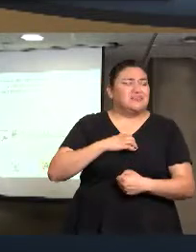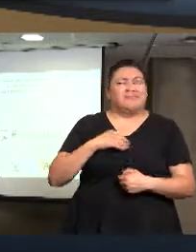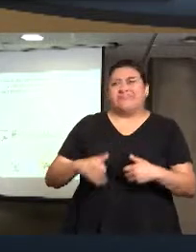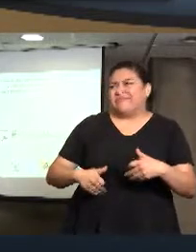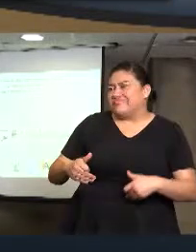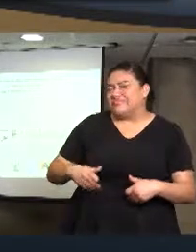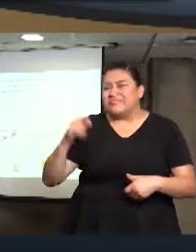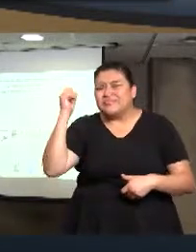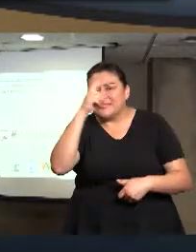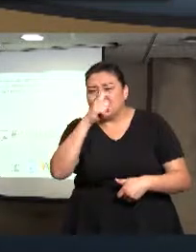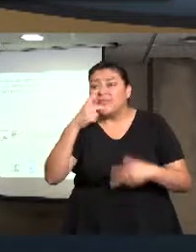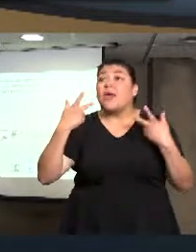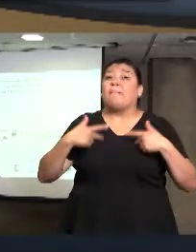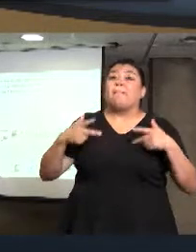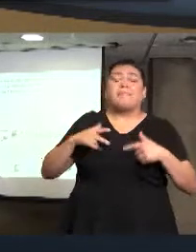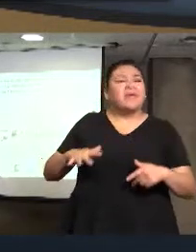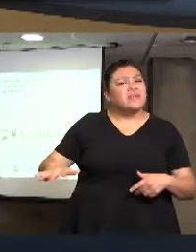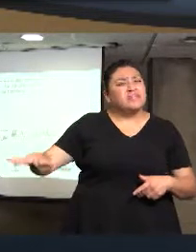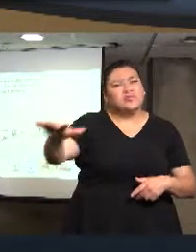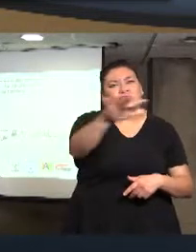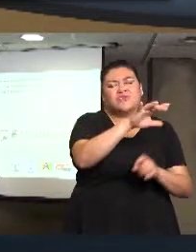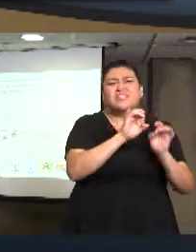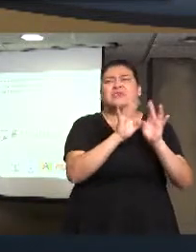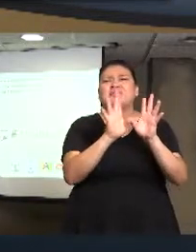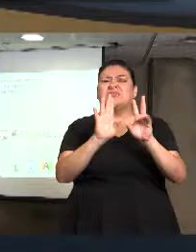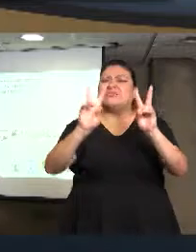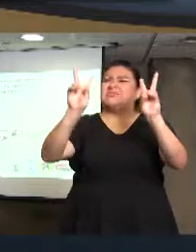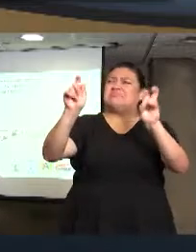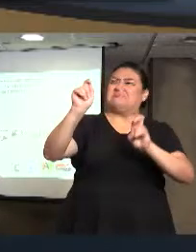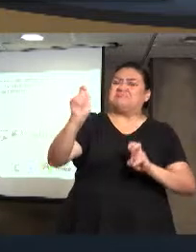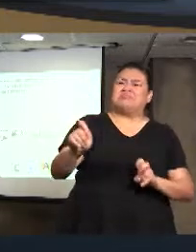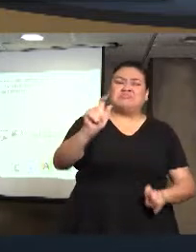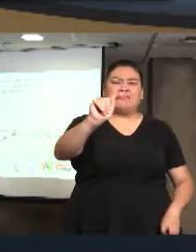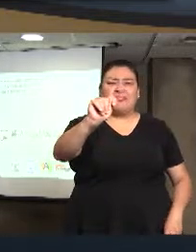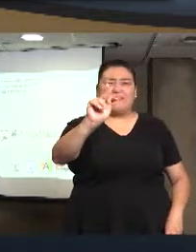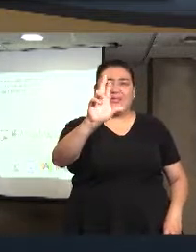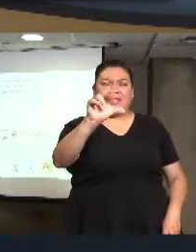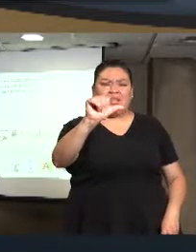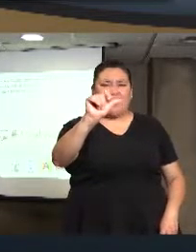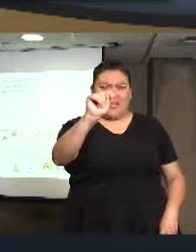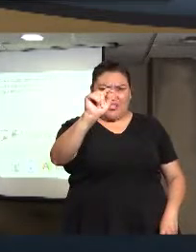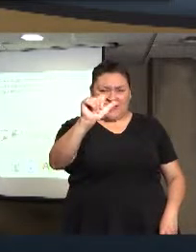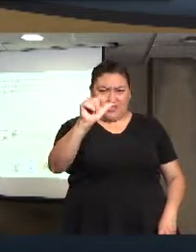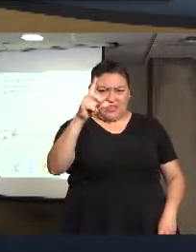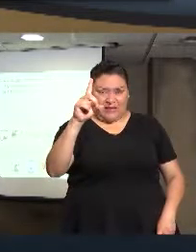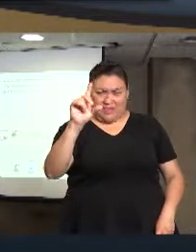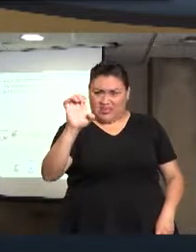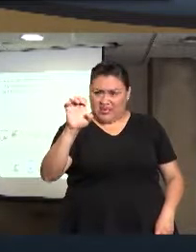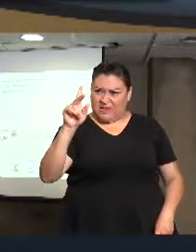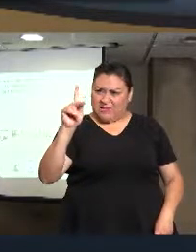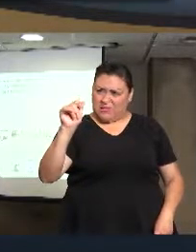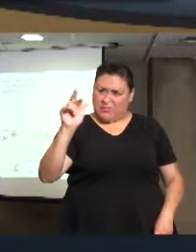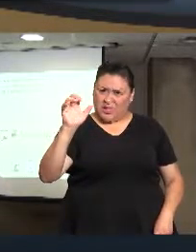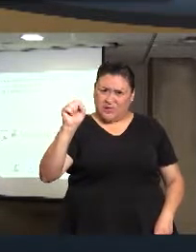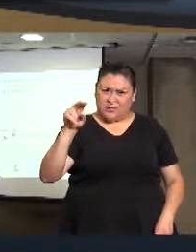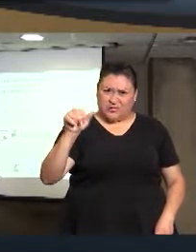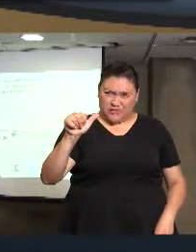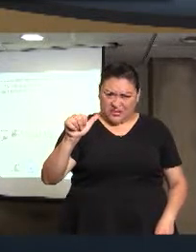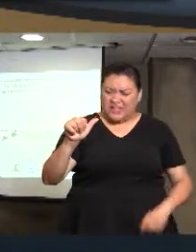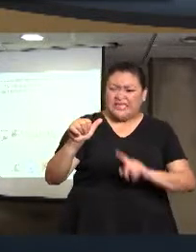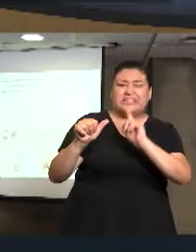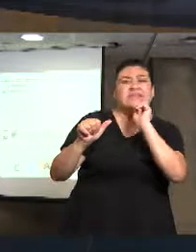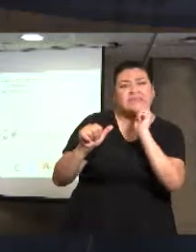vez que tenga la inquietud, por saber si, qué es trata de personas, o que si lo que está observando, no sabe si es, o no es trata de personas,